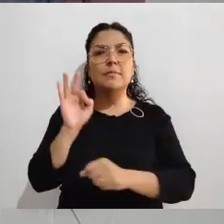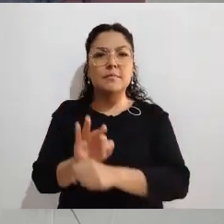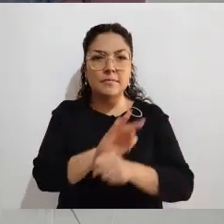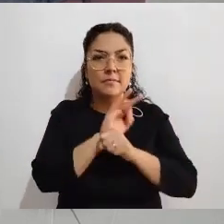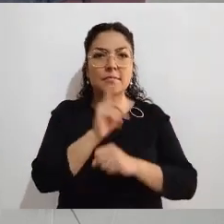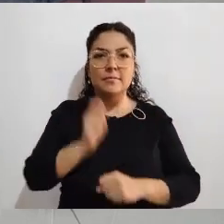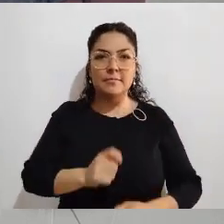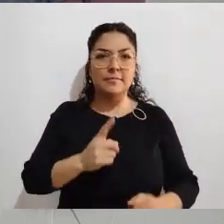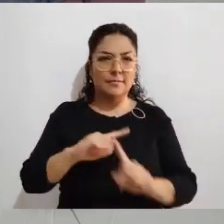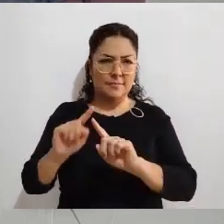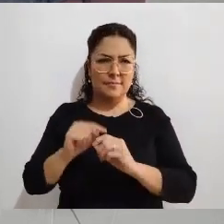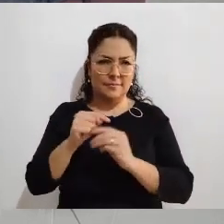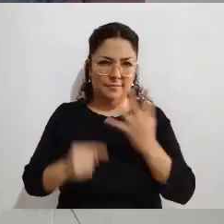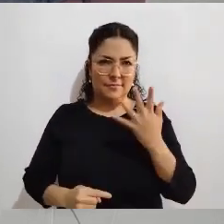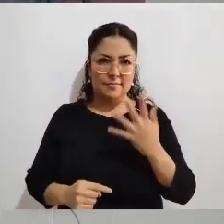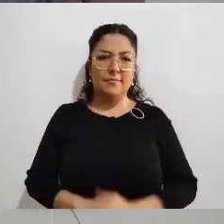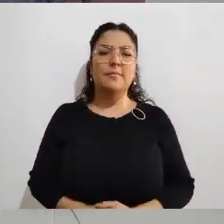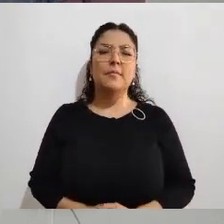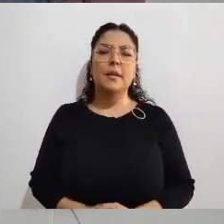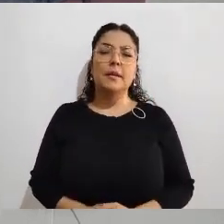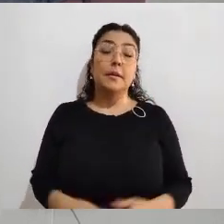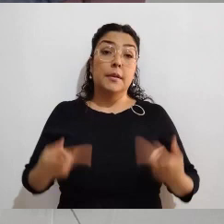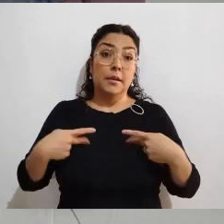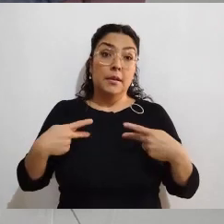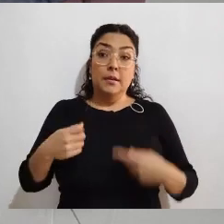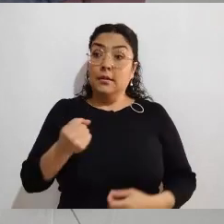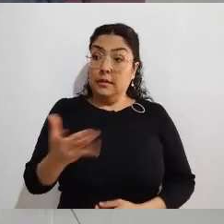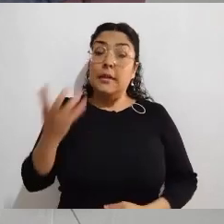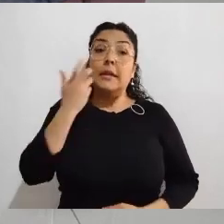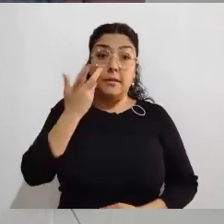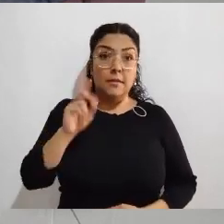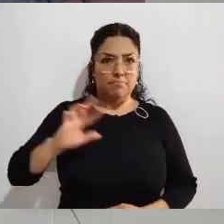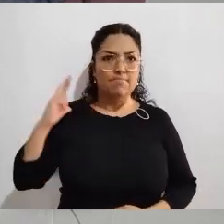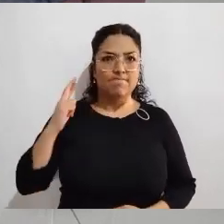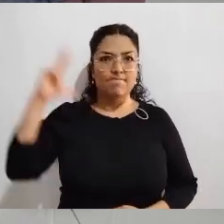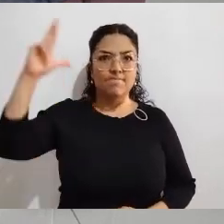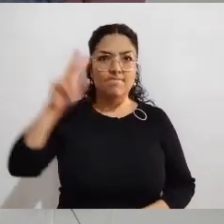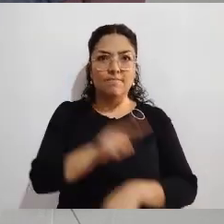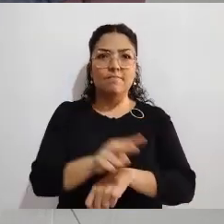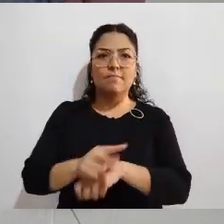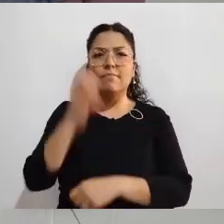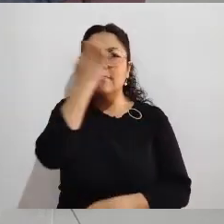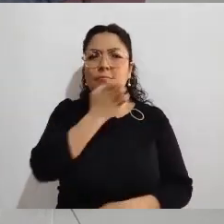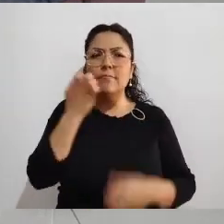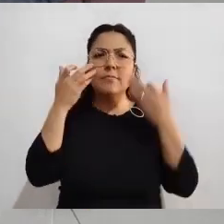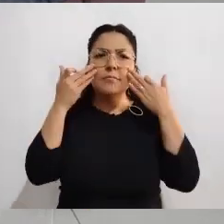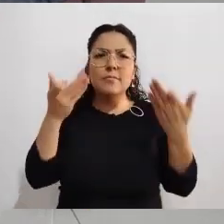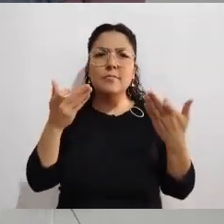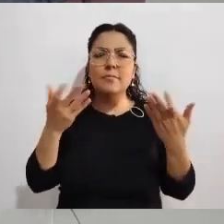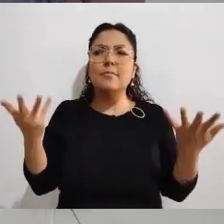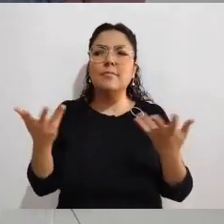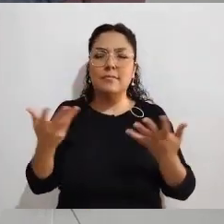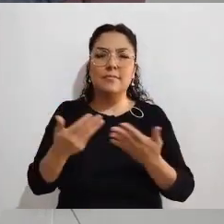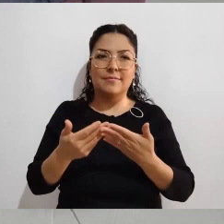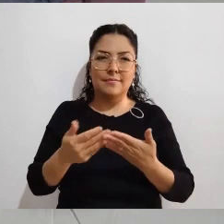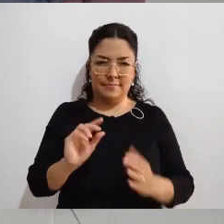se tiene en la ciudadanía. Vamos a hablar ahorita de los requisitos y todo el procedimiento para que usted se pueda registrar. Y preguntaba yo ahorita, antes de que nos